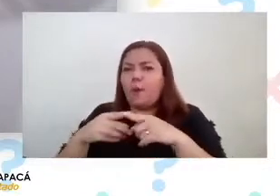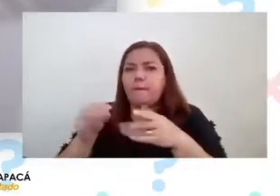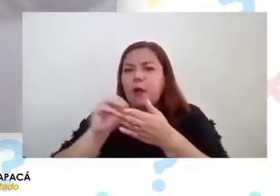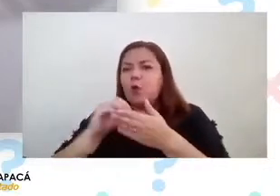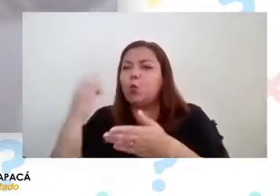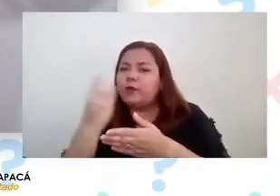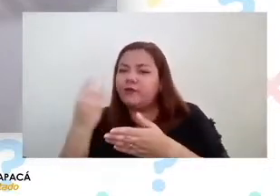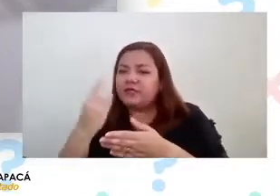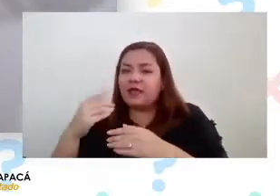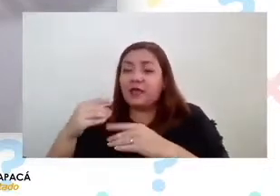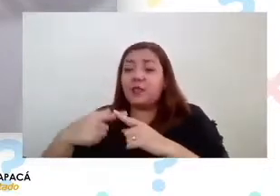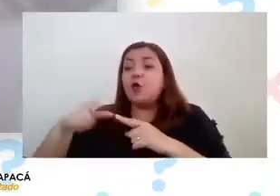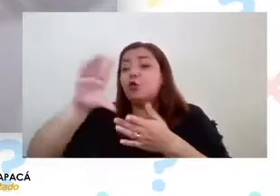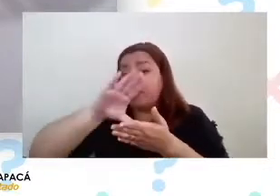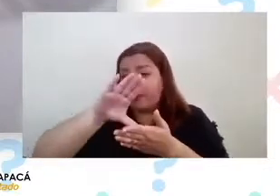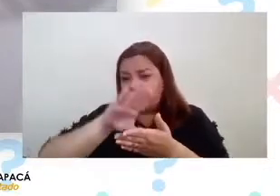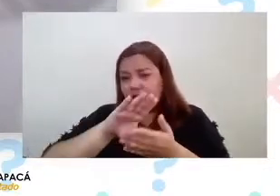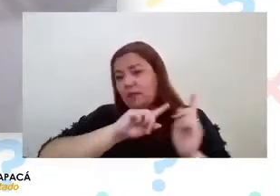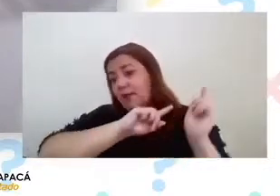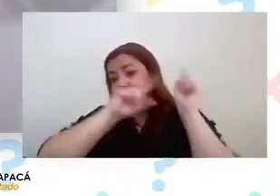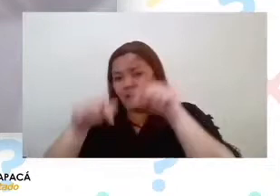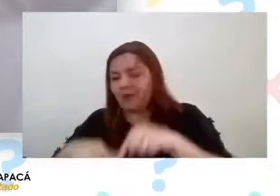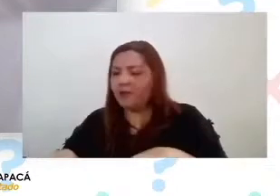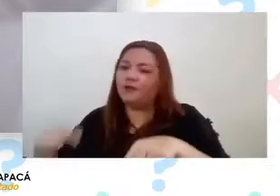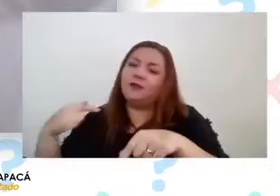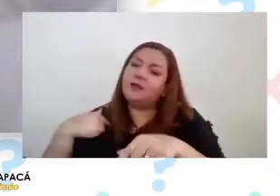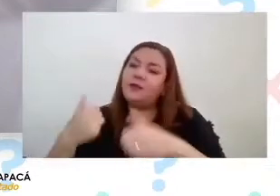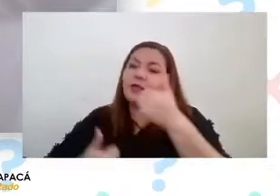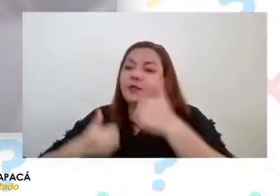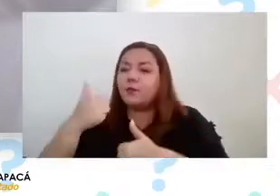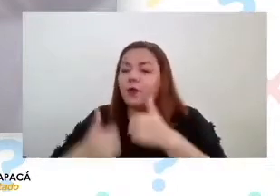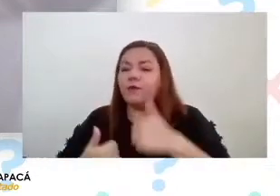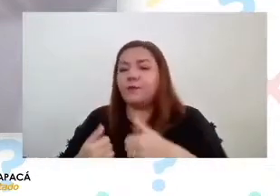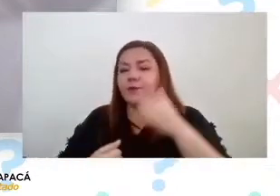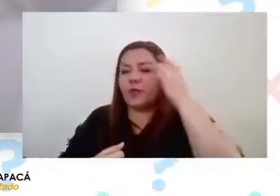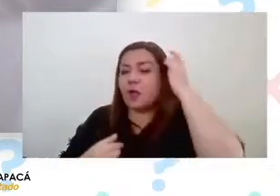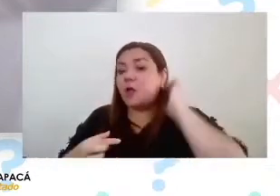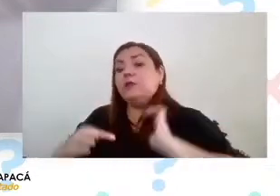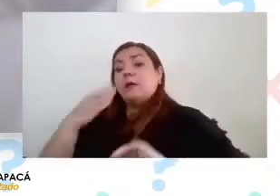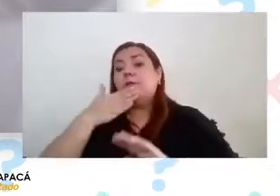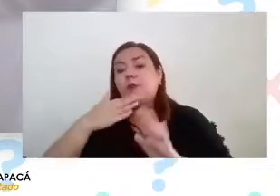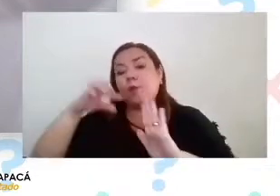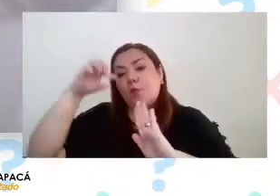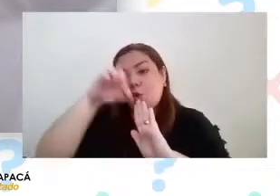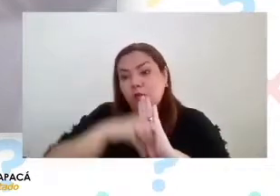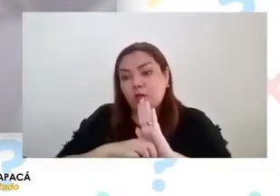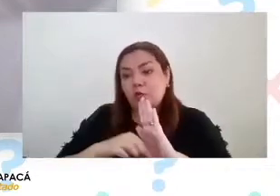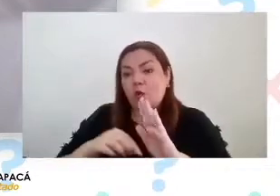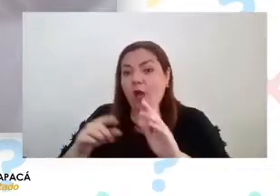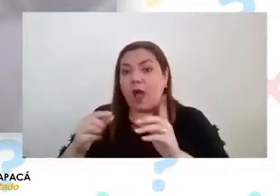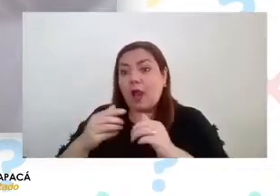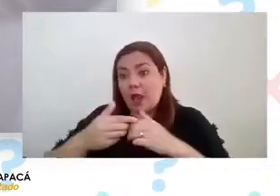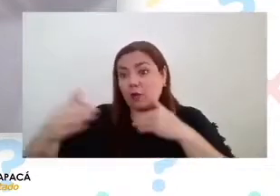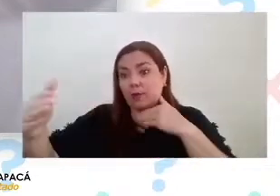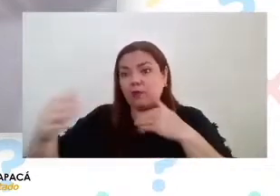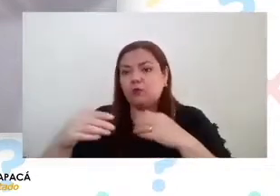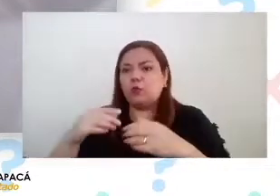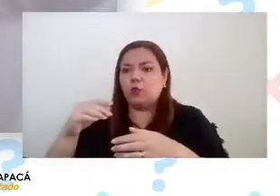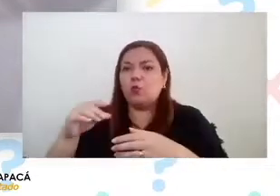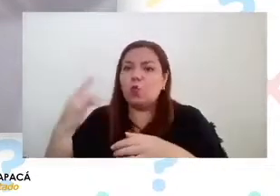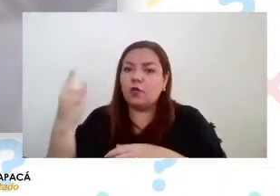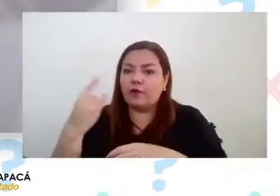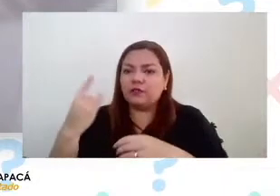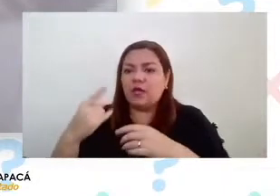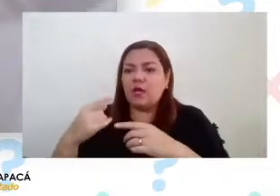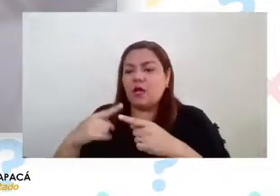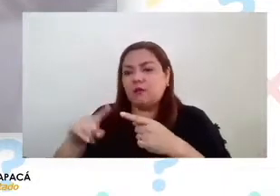proyecto a largo plazo con universidades extranjeras tenemos con la universidad de Heidelberg y la universidad de